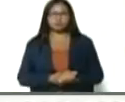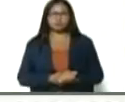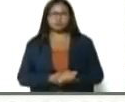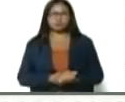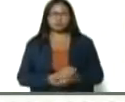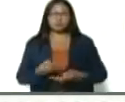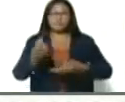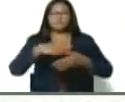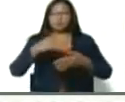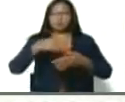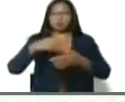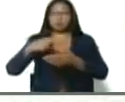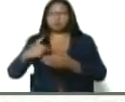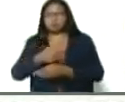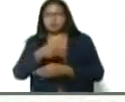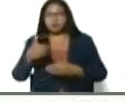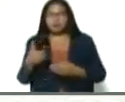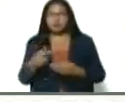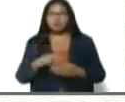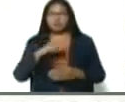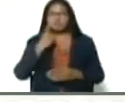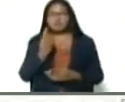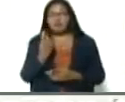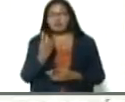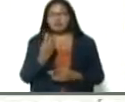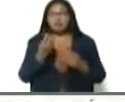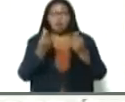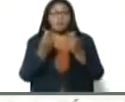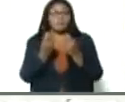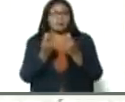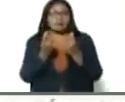y falta algo aquí, los precios.